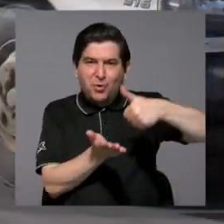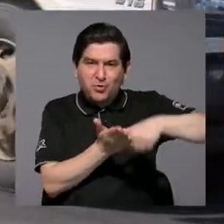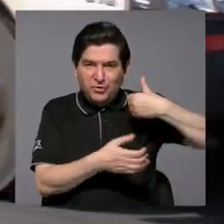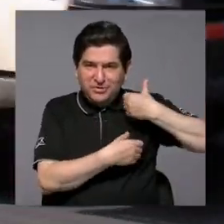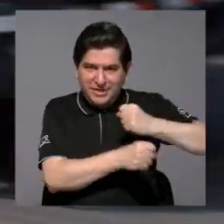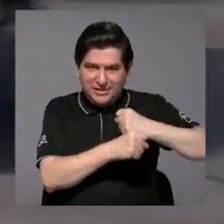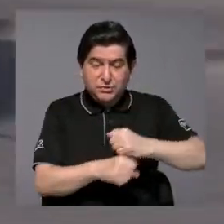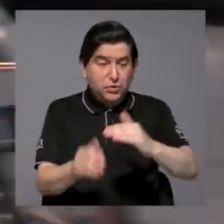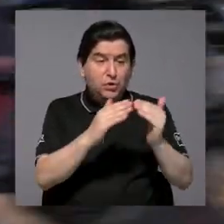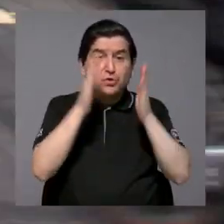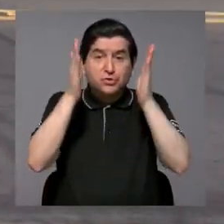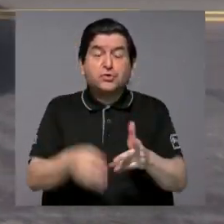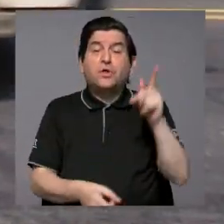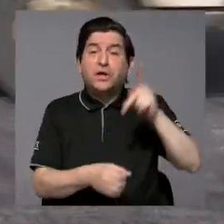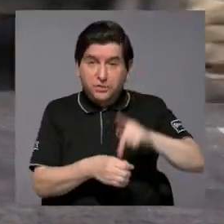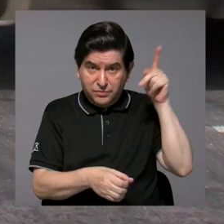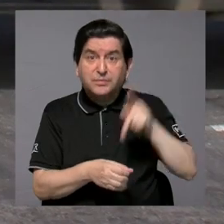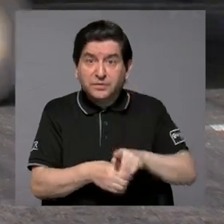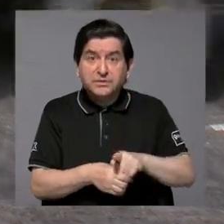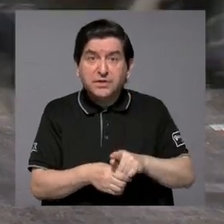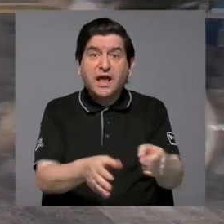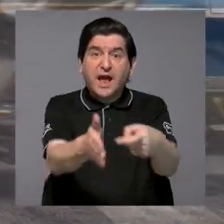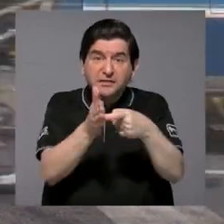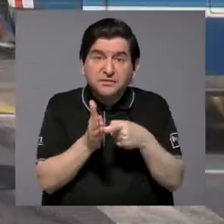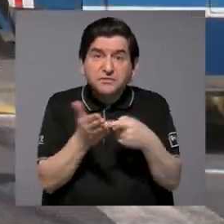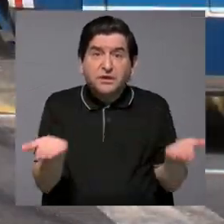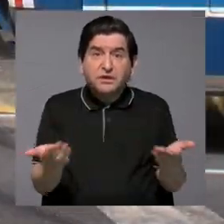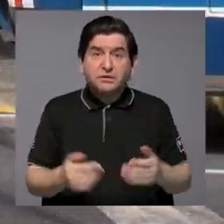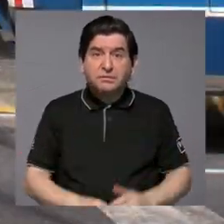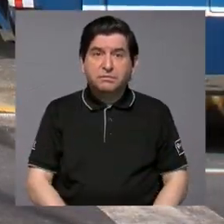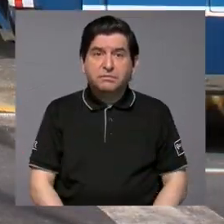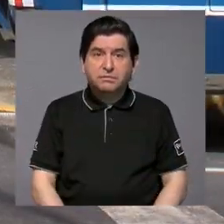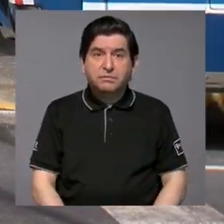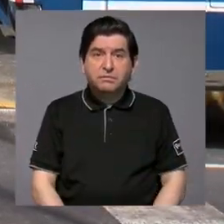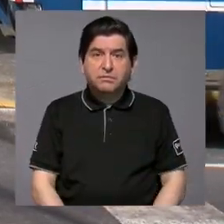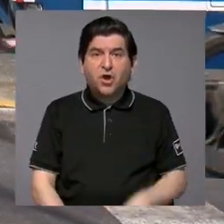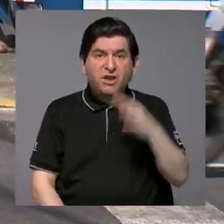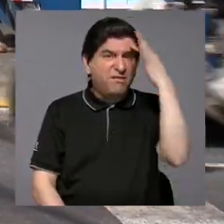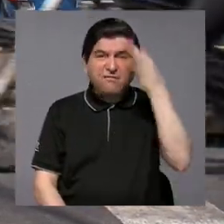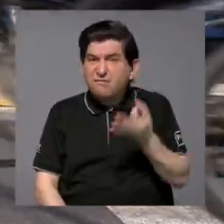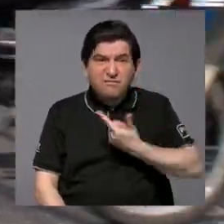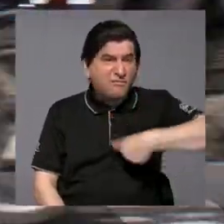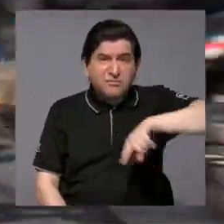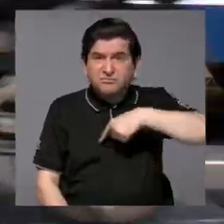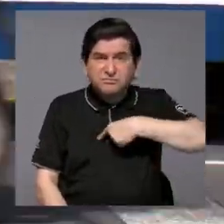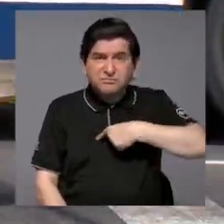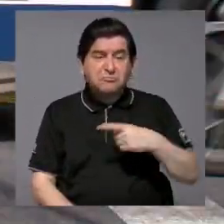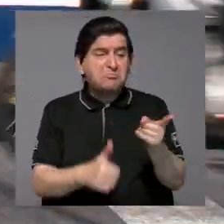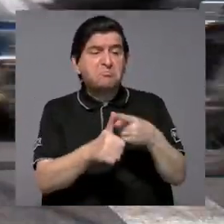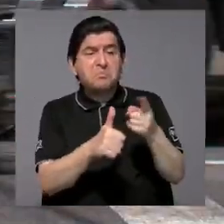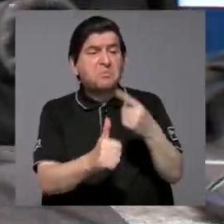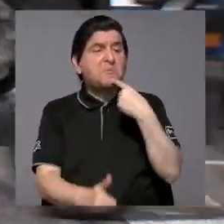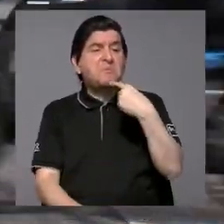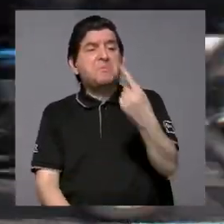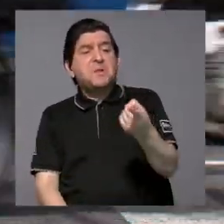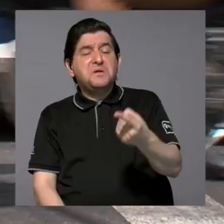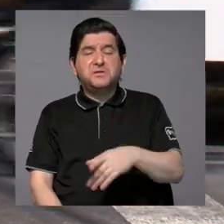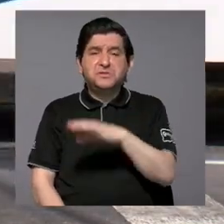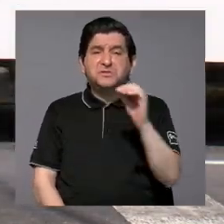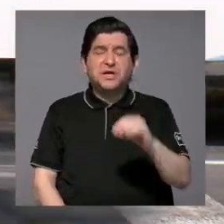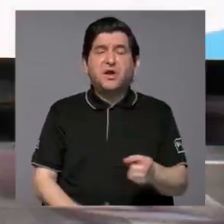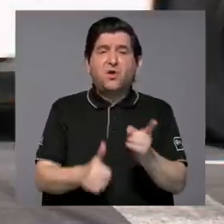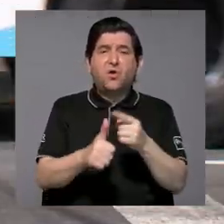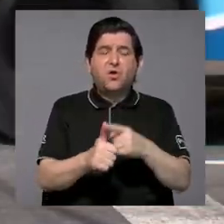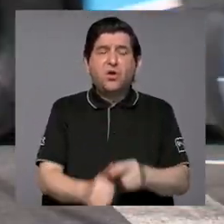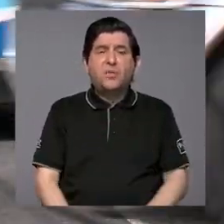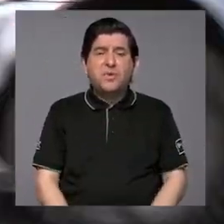es que como ciudadanía tenemos que involucrarnos y exigir y no creernos lo primero que nos dicen o lo primero que